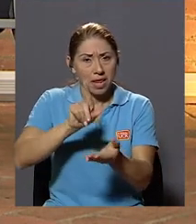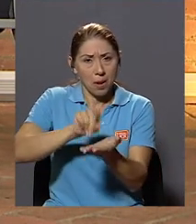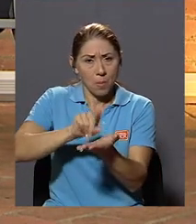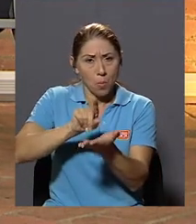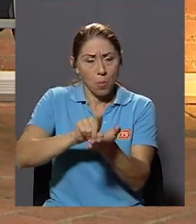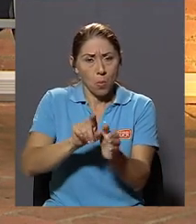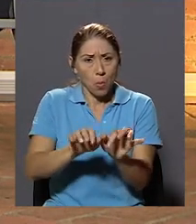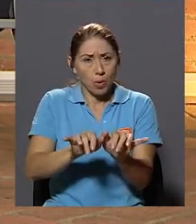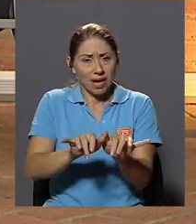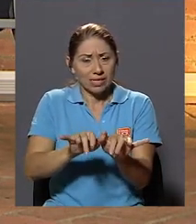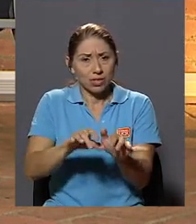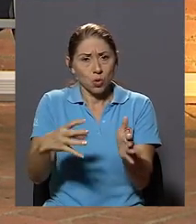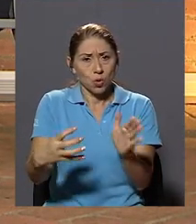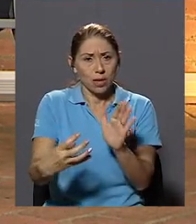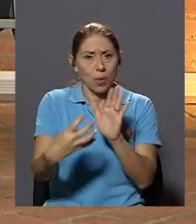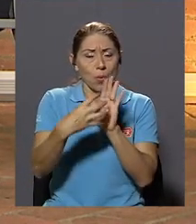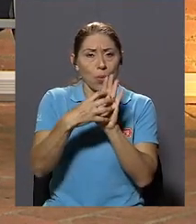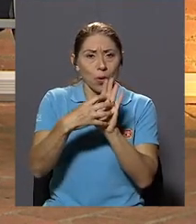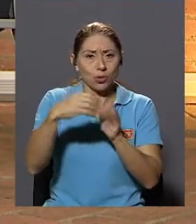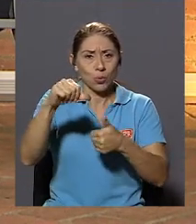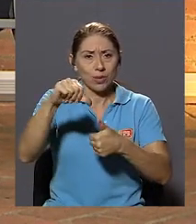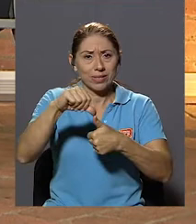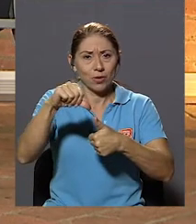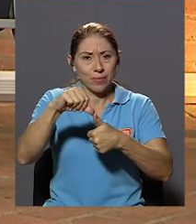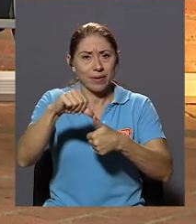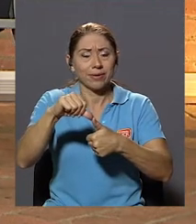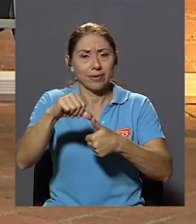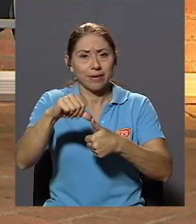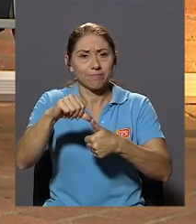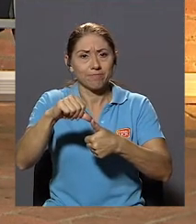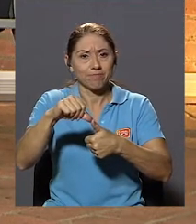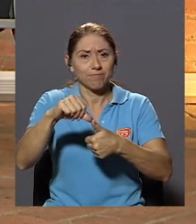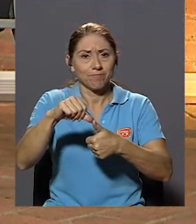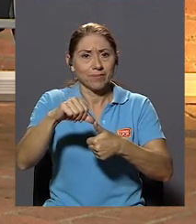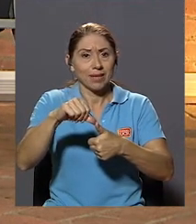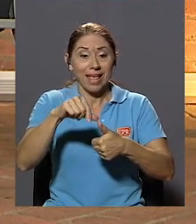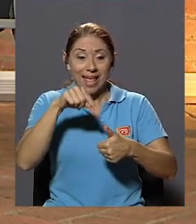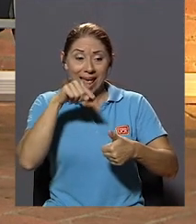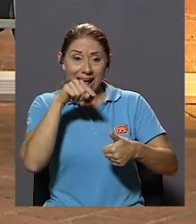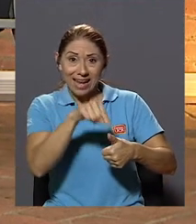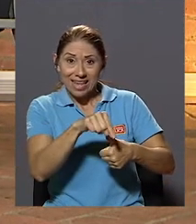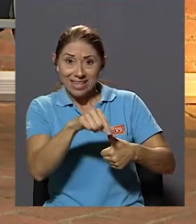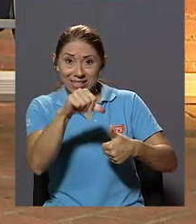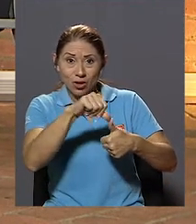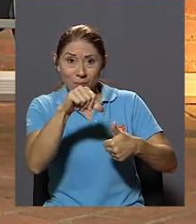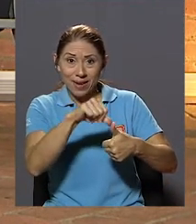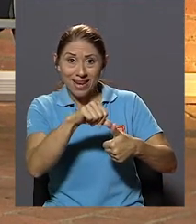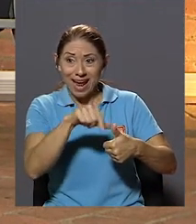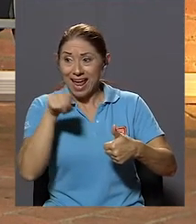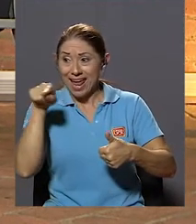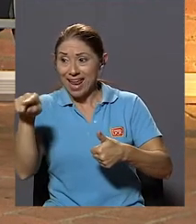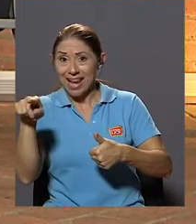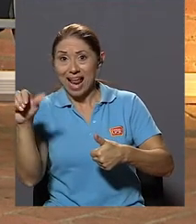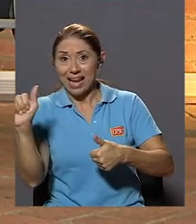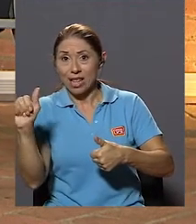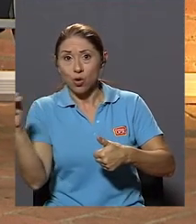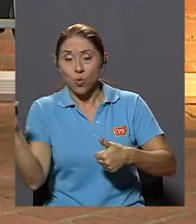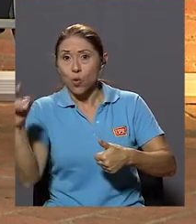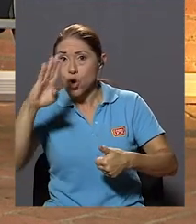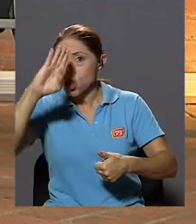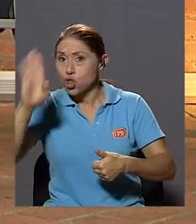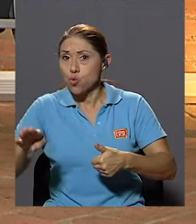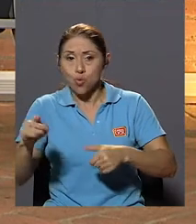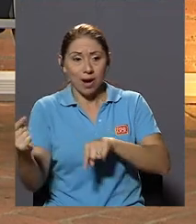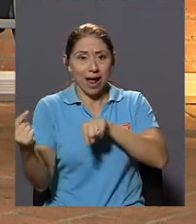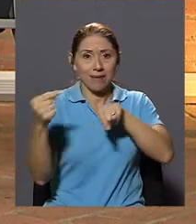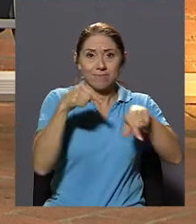publicación De un pequeño Escrito sobre Centroamérica Lugar Donde él nunca estuvo Pero si pasó Por sus costas Y la